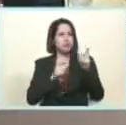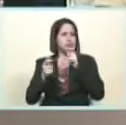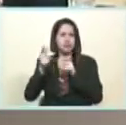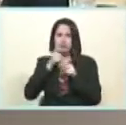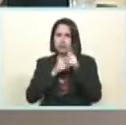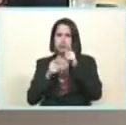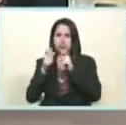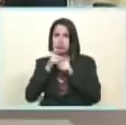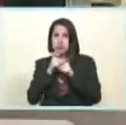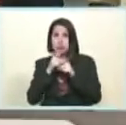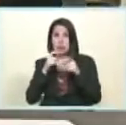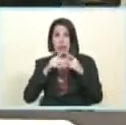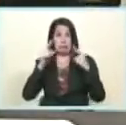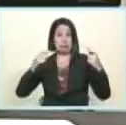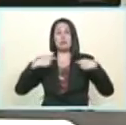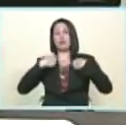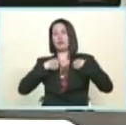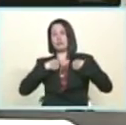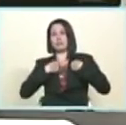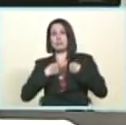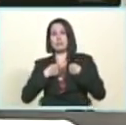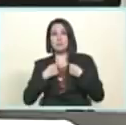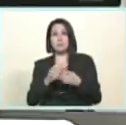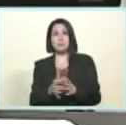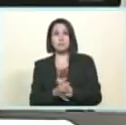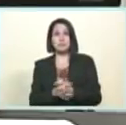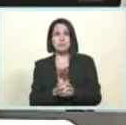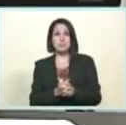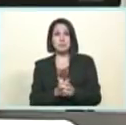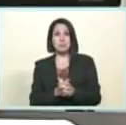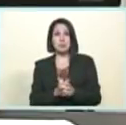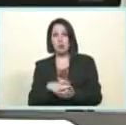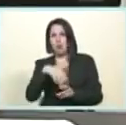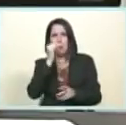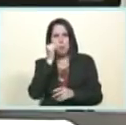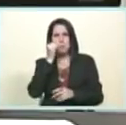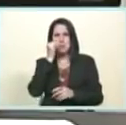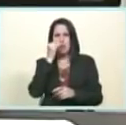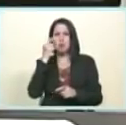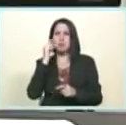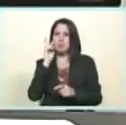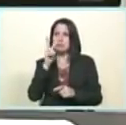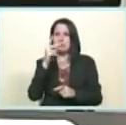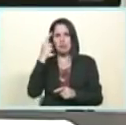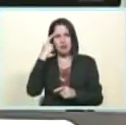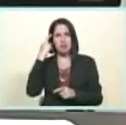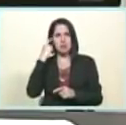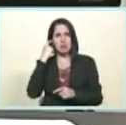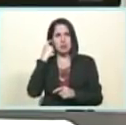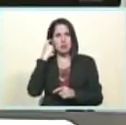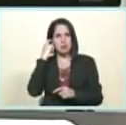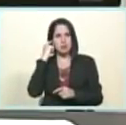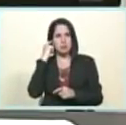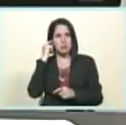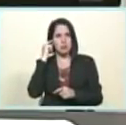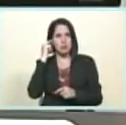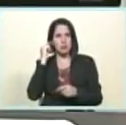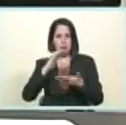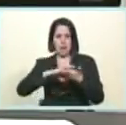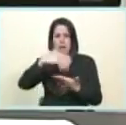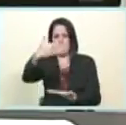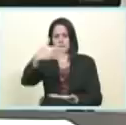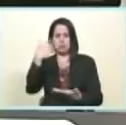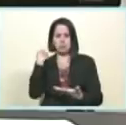mil bolívares y yo le dije bueno es como que tú pagues me ocurrió un pasaje en Madrid Caracas